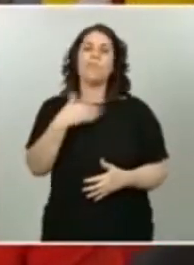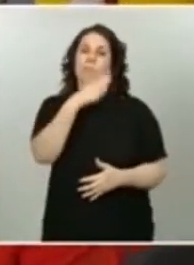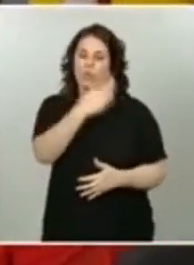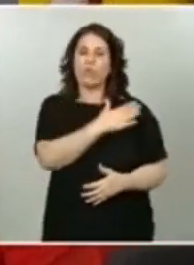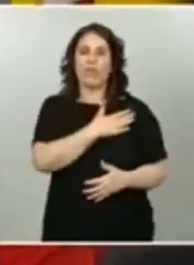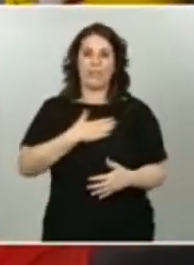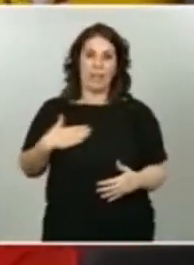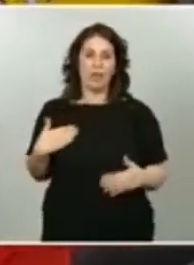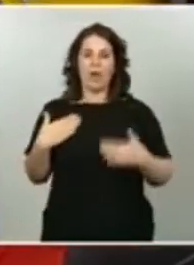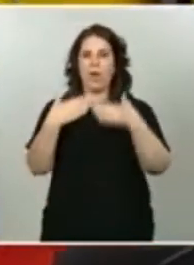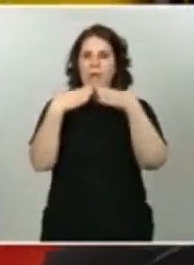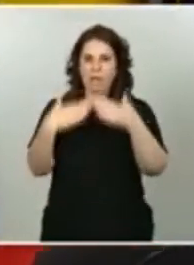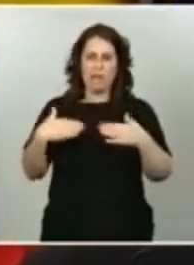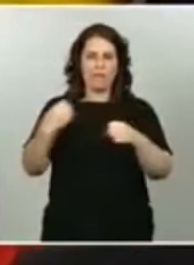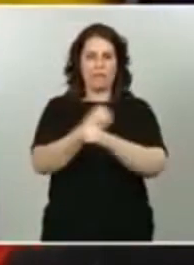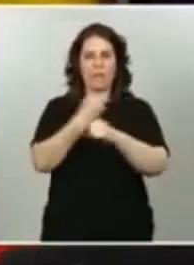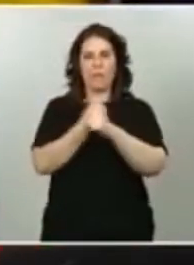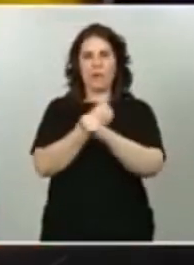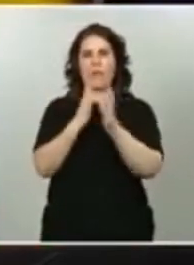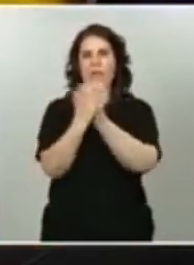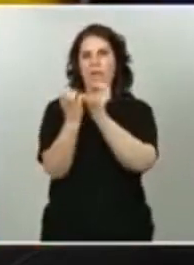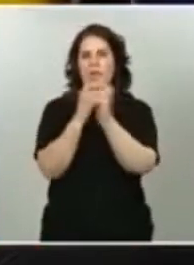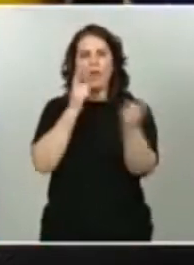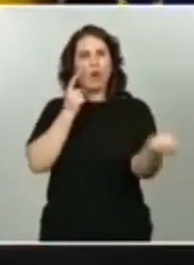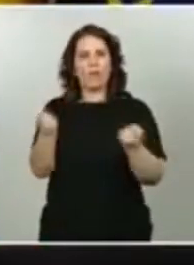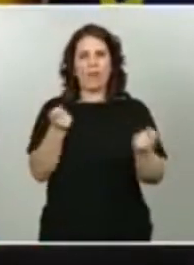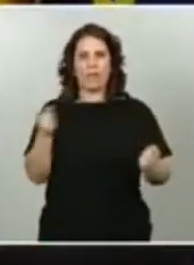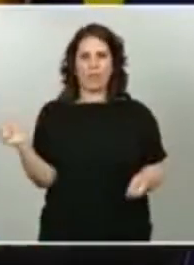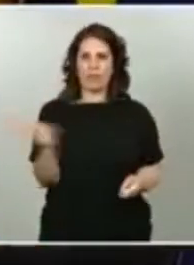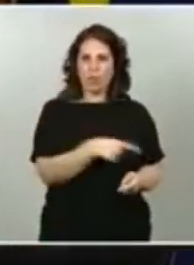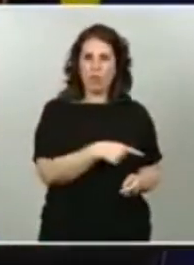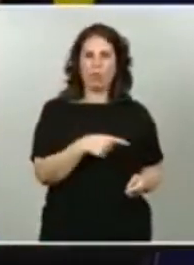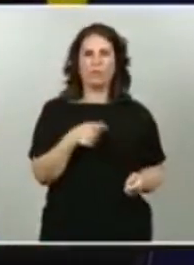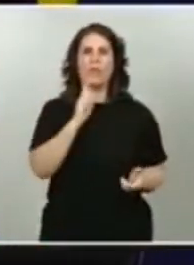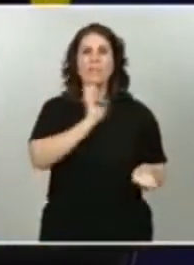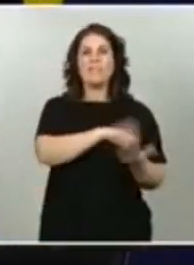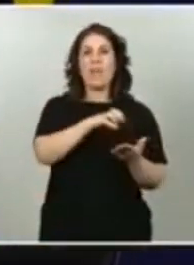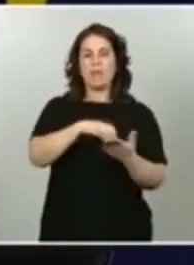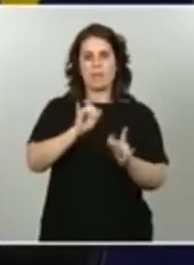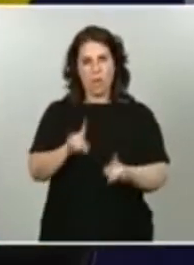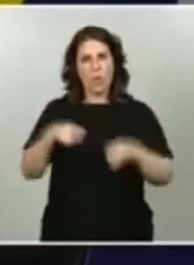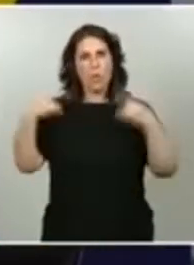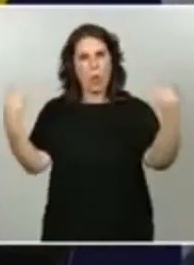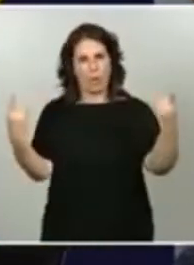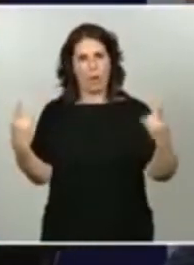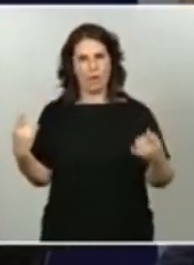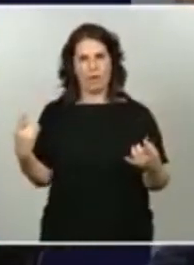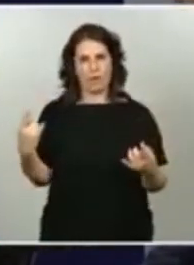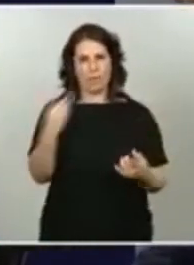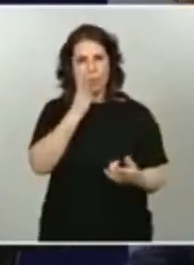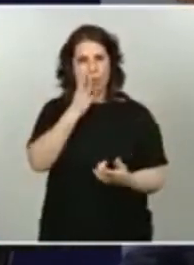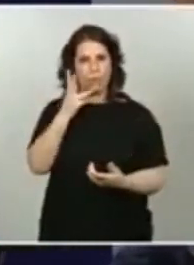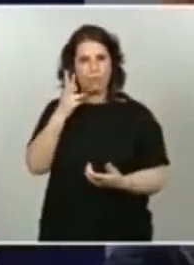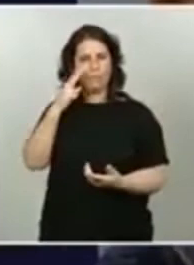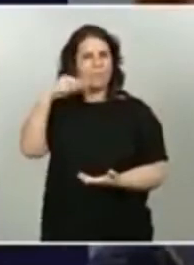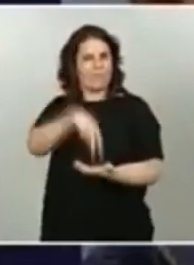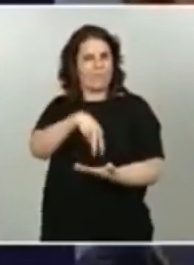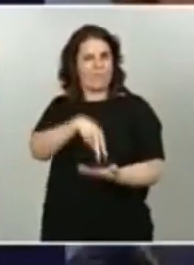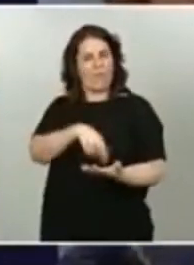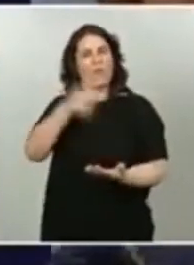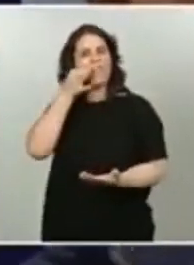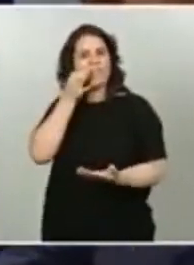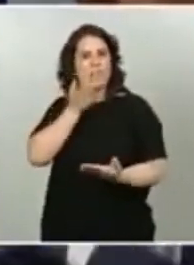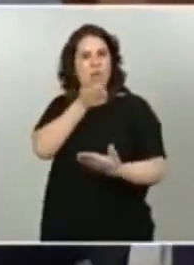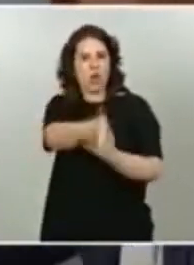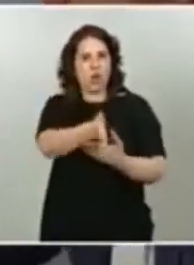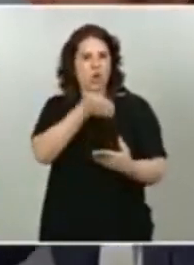coordinación de todas ellas, de multiplicación de las sedes, en donde se están celebrando físicamente estas pruebas por parte de todas